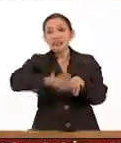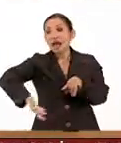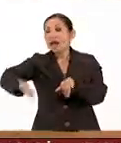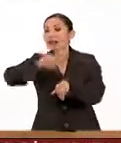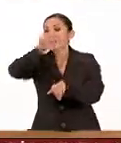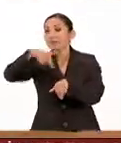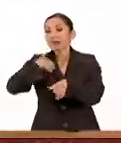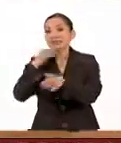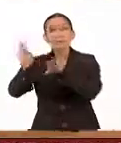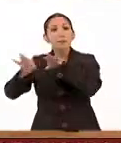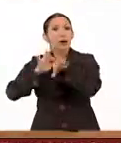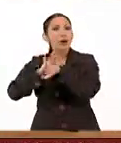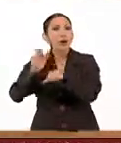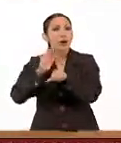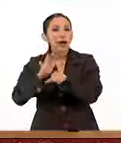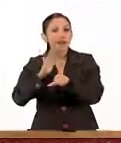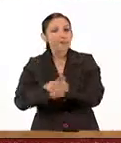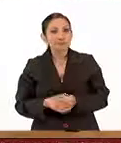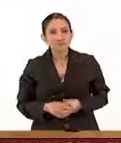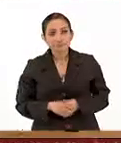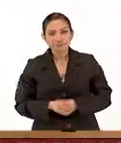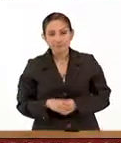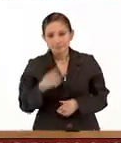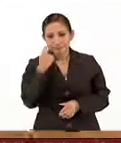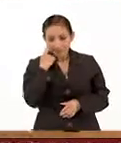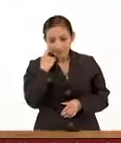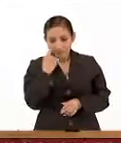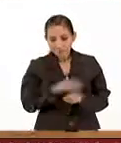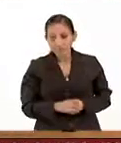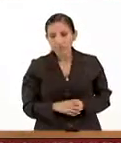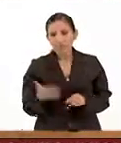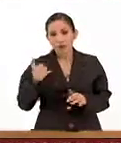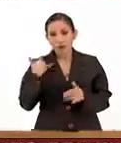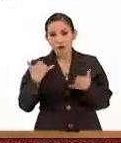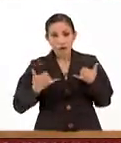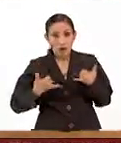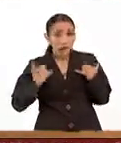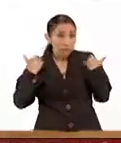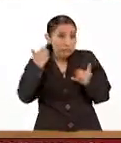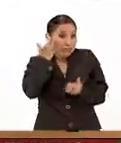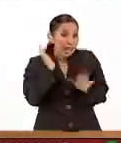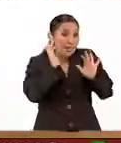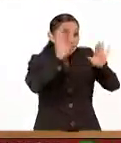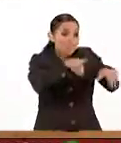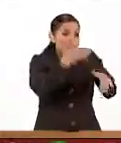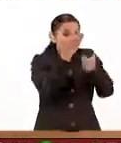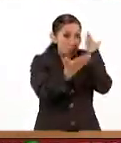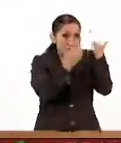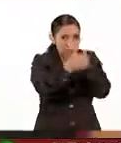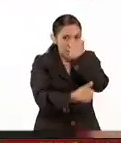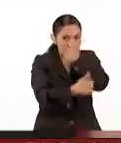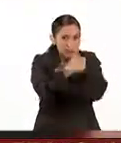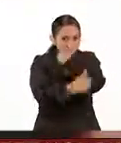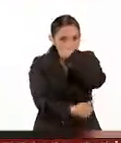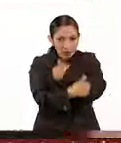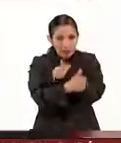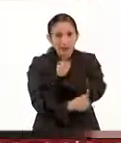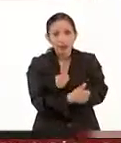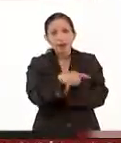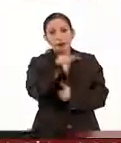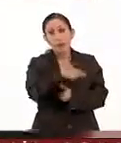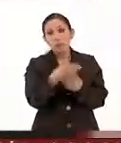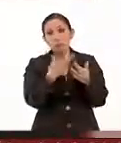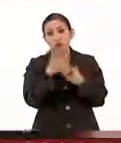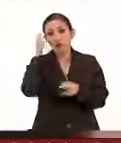laboral que pueden obtener? Bueno, los chicos interesados en este tipo de carreras, una carrera que tiene